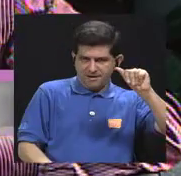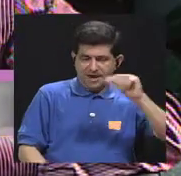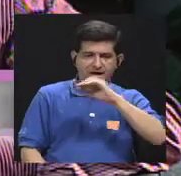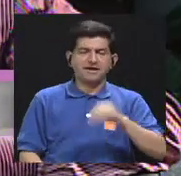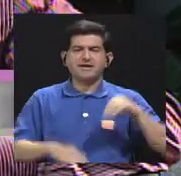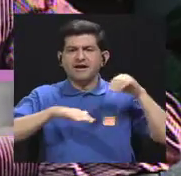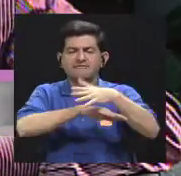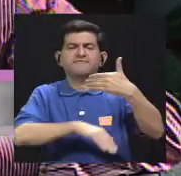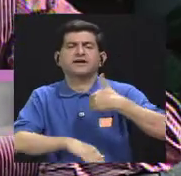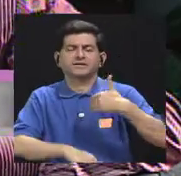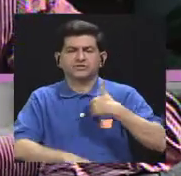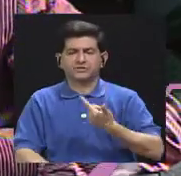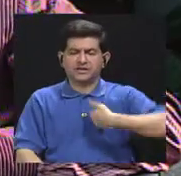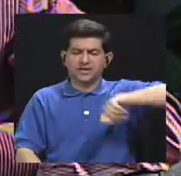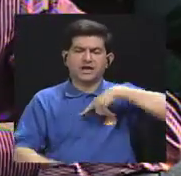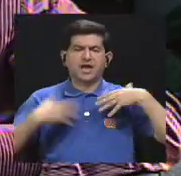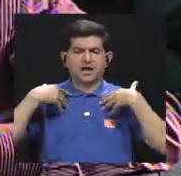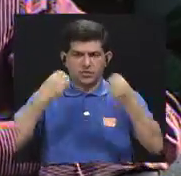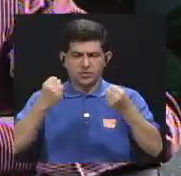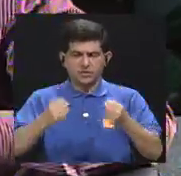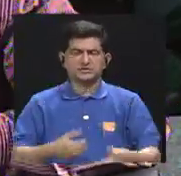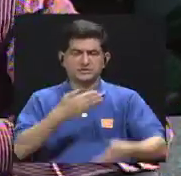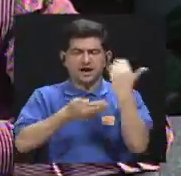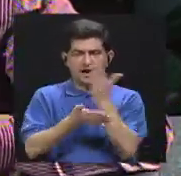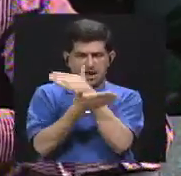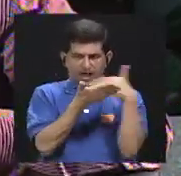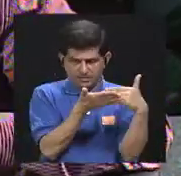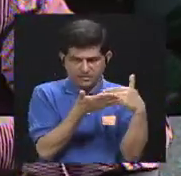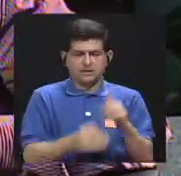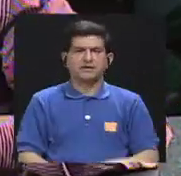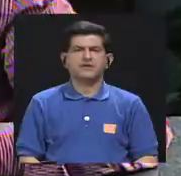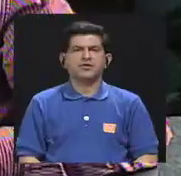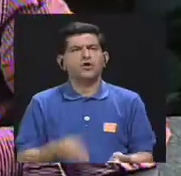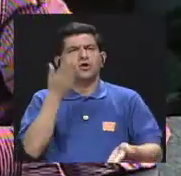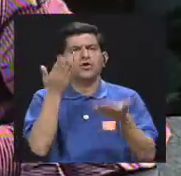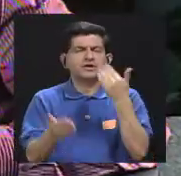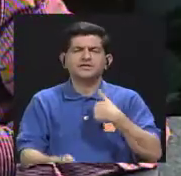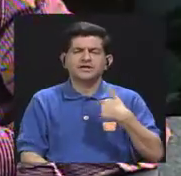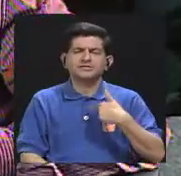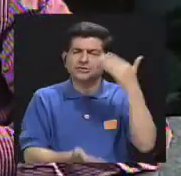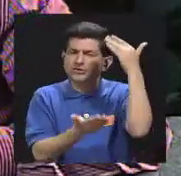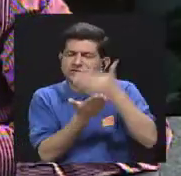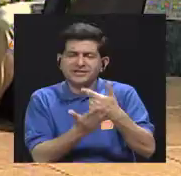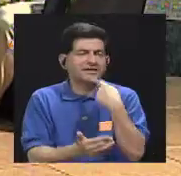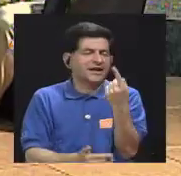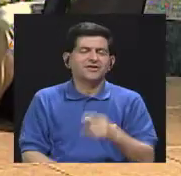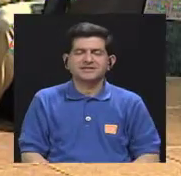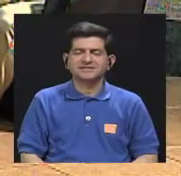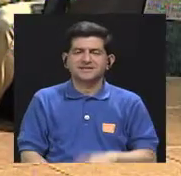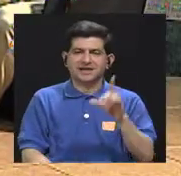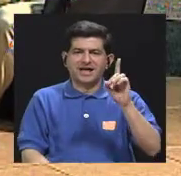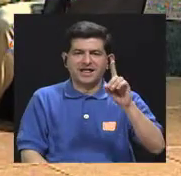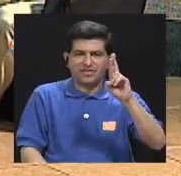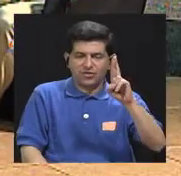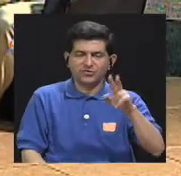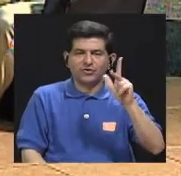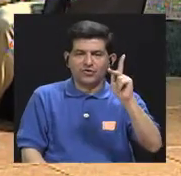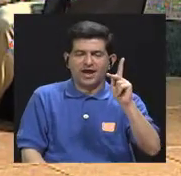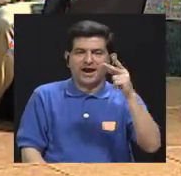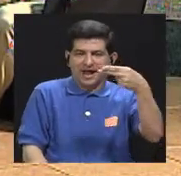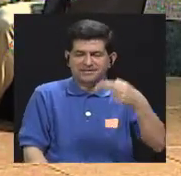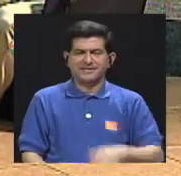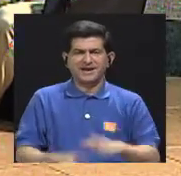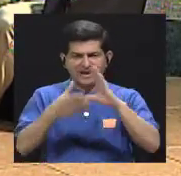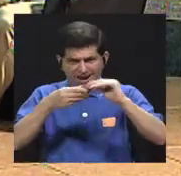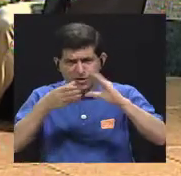que podrían tener a nuestra salud y en el bloque anterior tal vez le corté la palabra a la doctora Catrina que nos quería hacer un